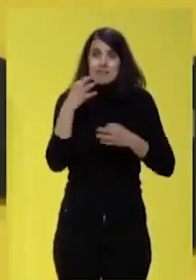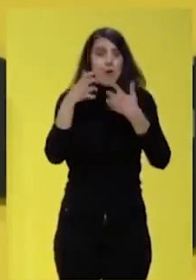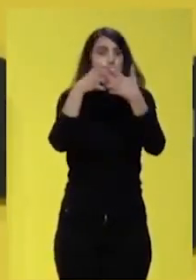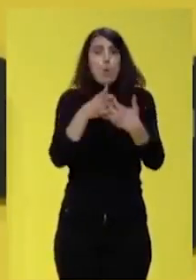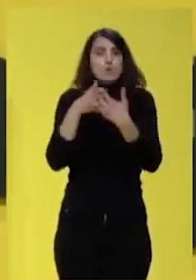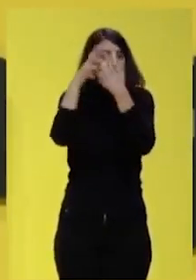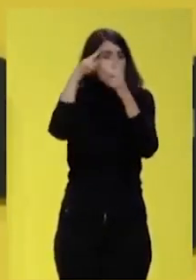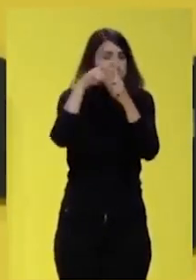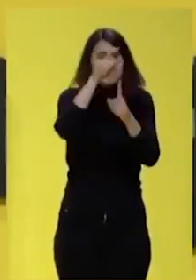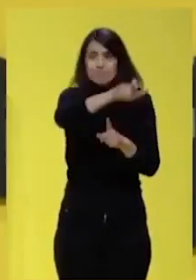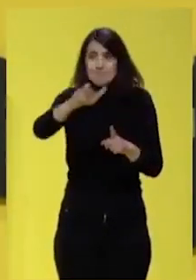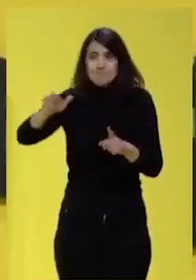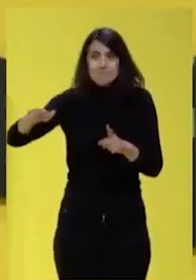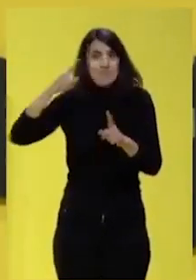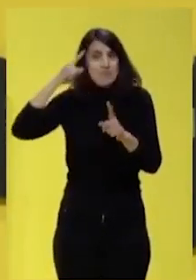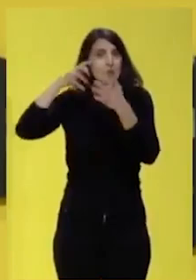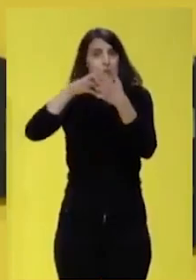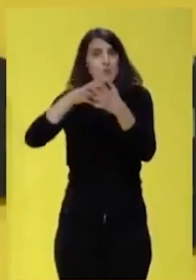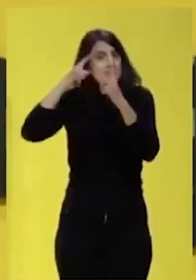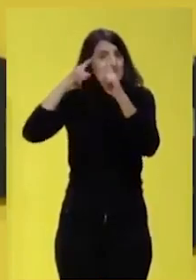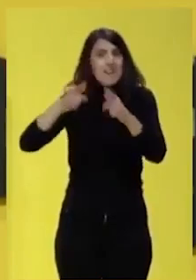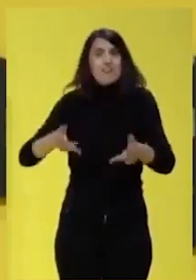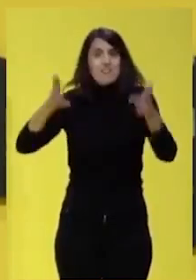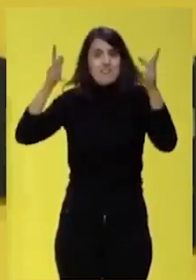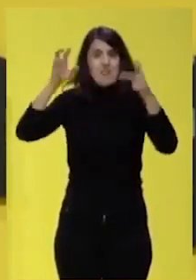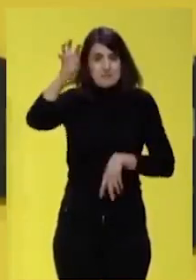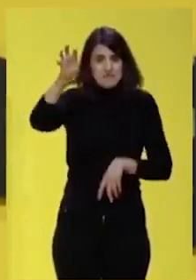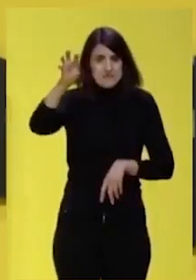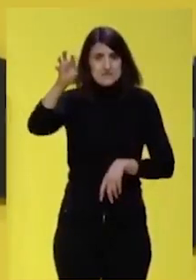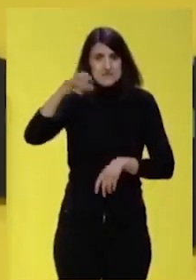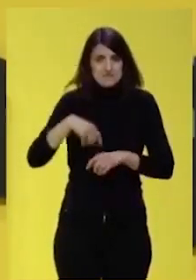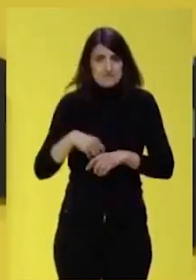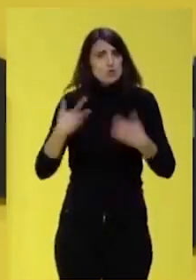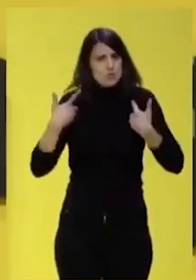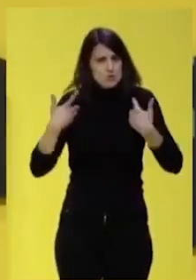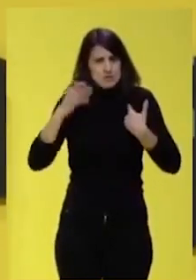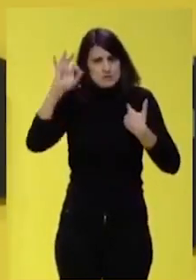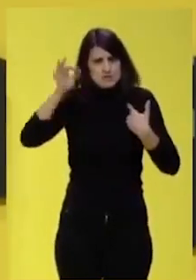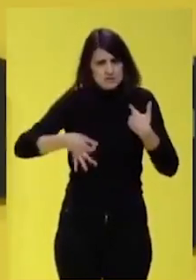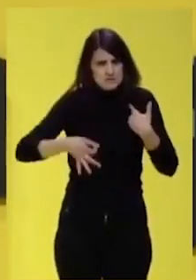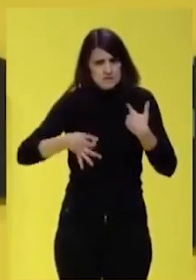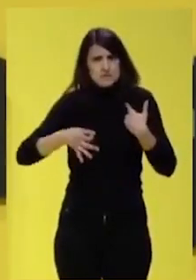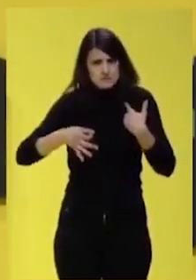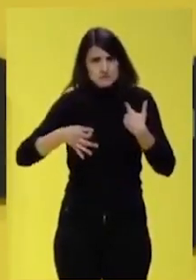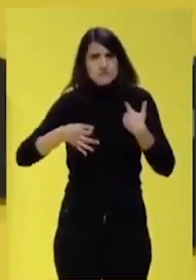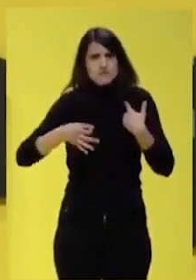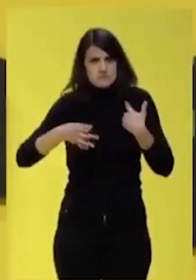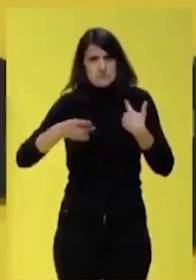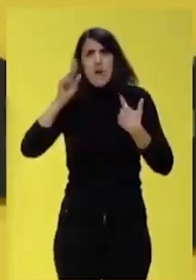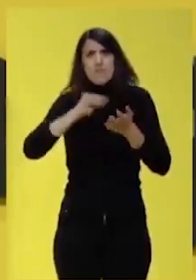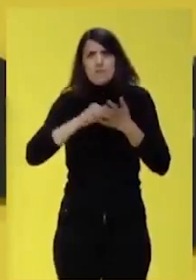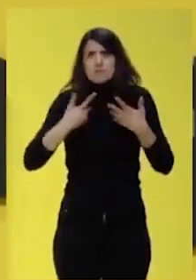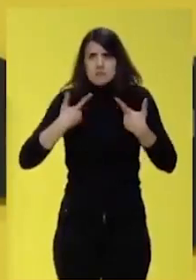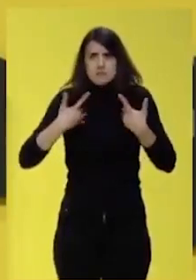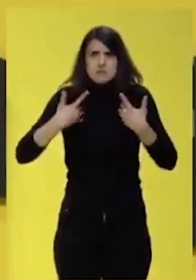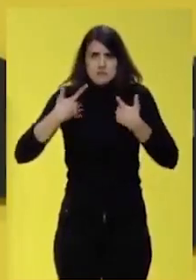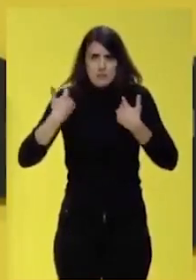y luchar por la libertad de tu país. No hay nada más edificante. Se sufre, sí. Uno a veces se angustia,